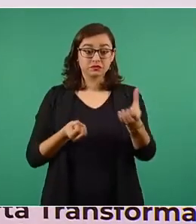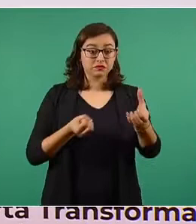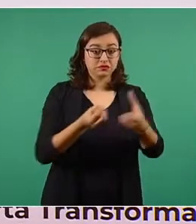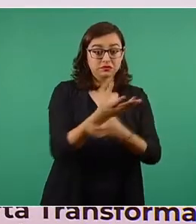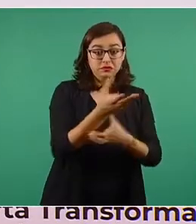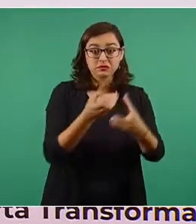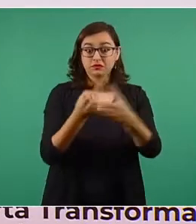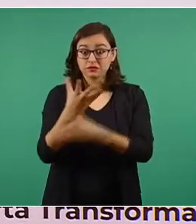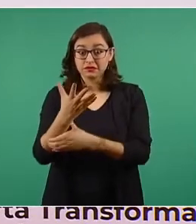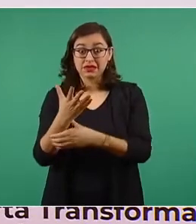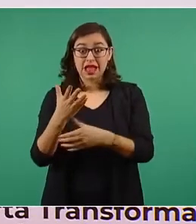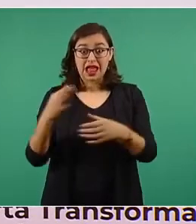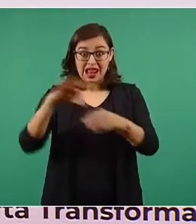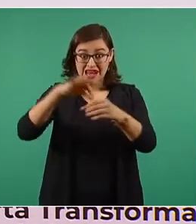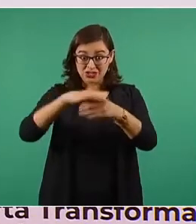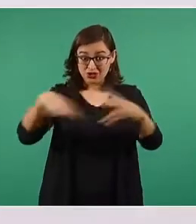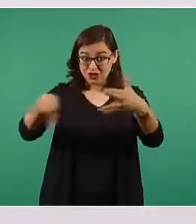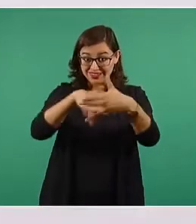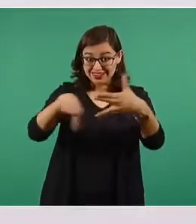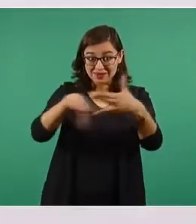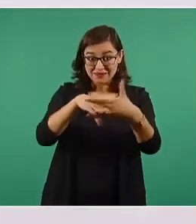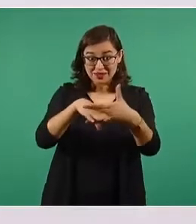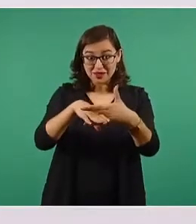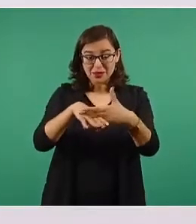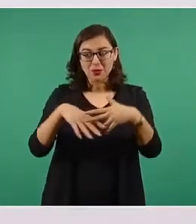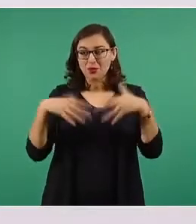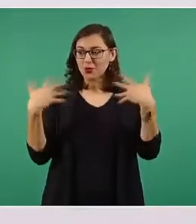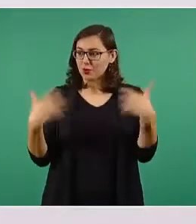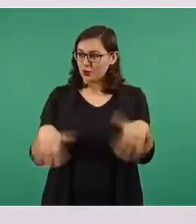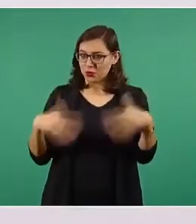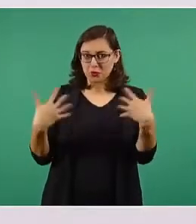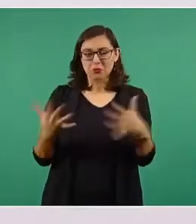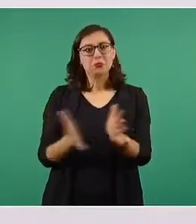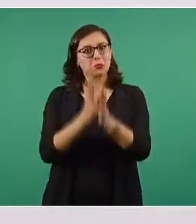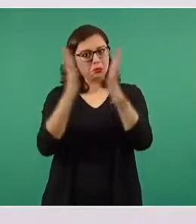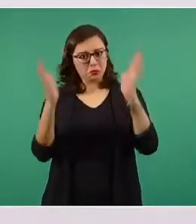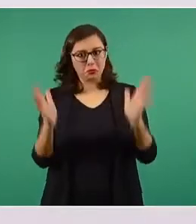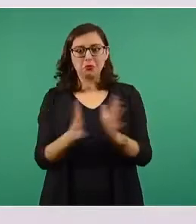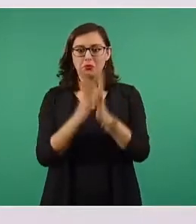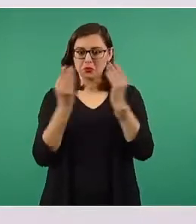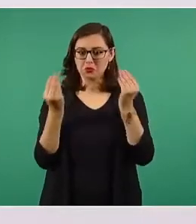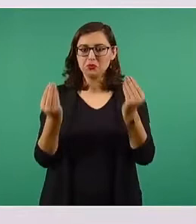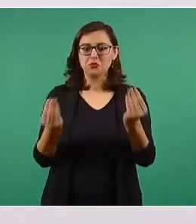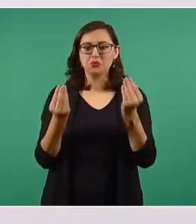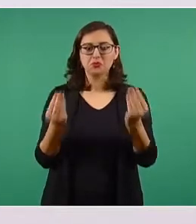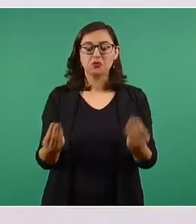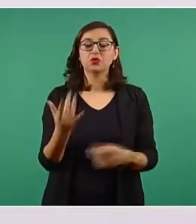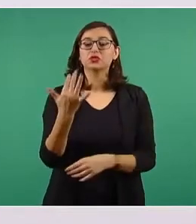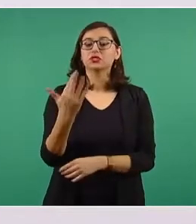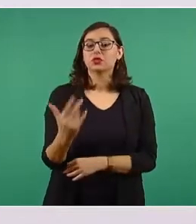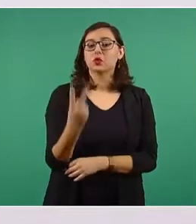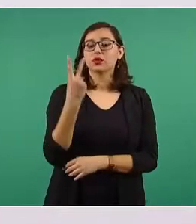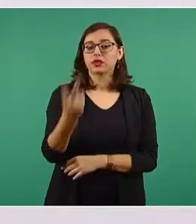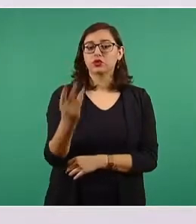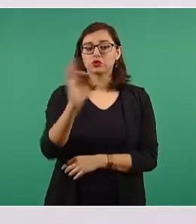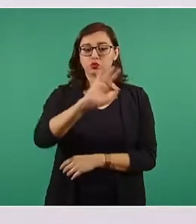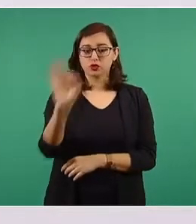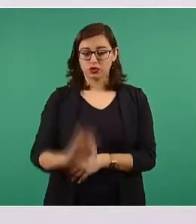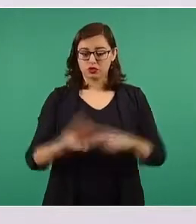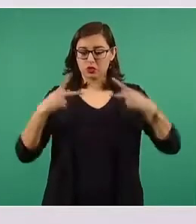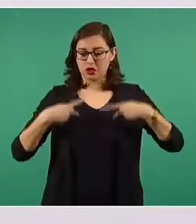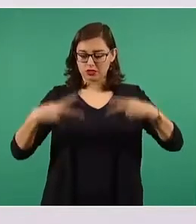una elección intermedia no estuvo mal, votó el 52 por ciento